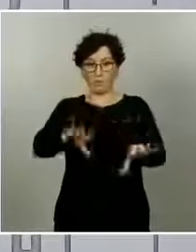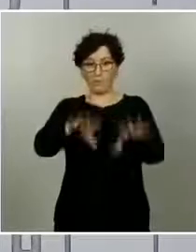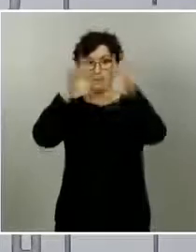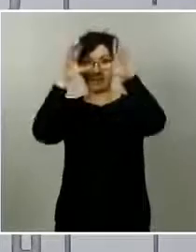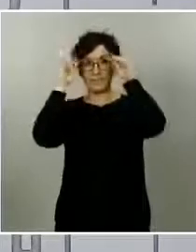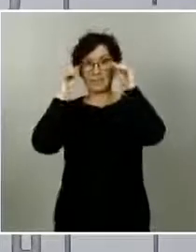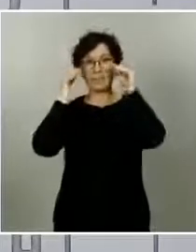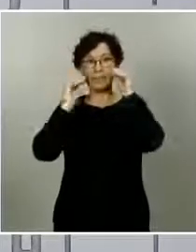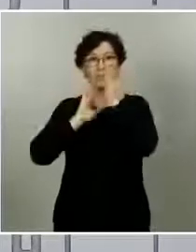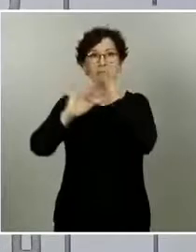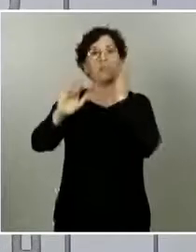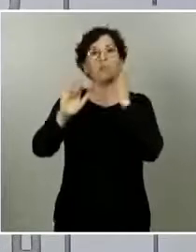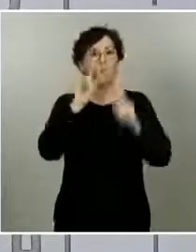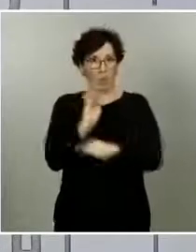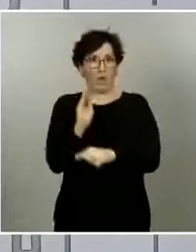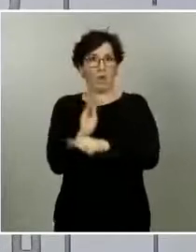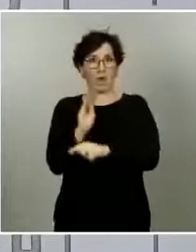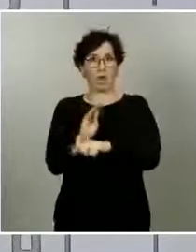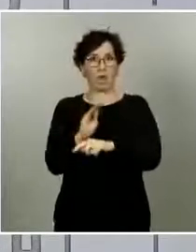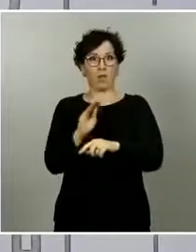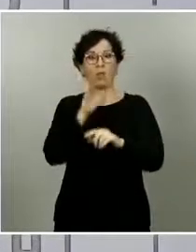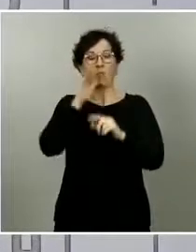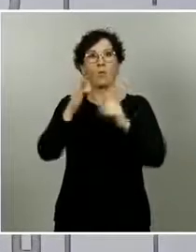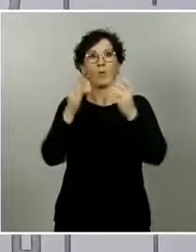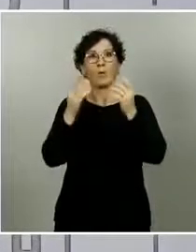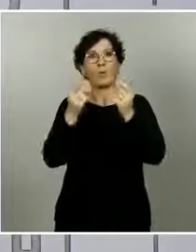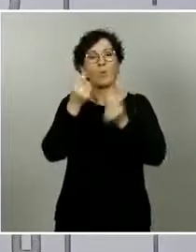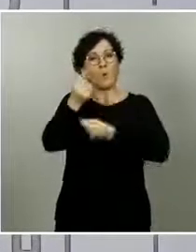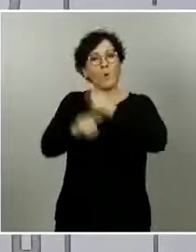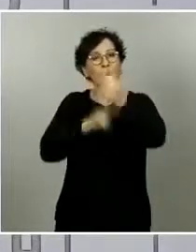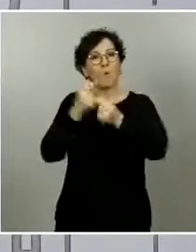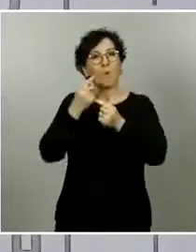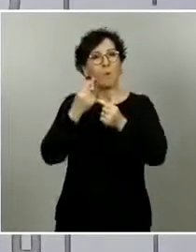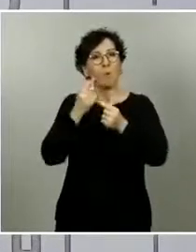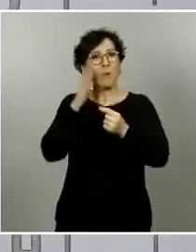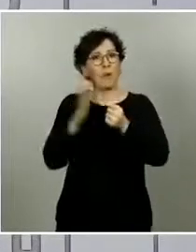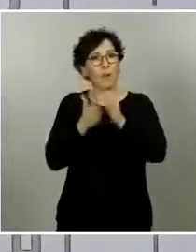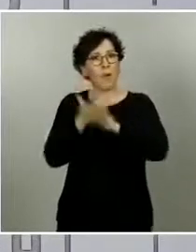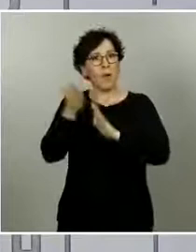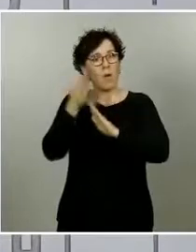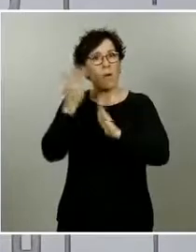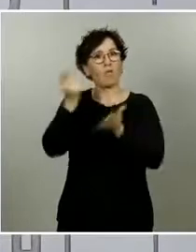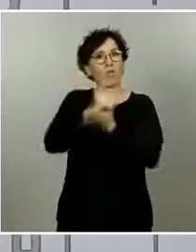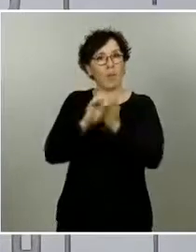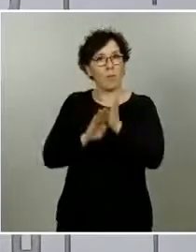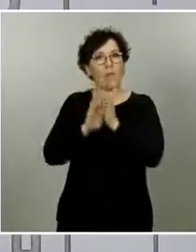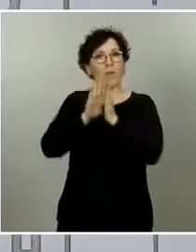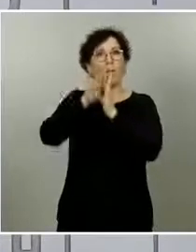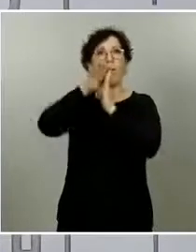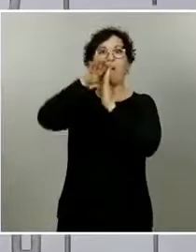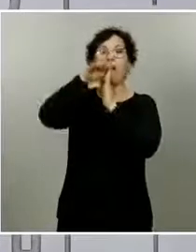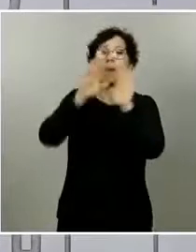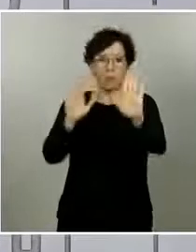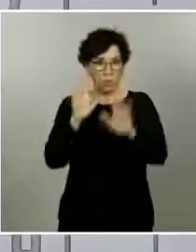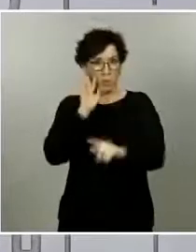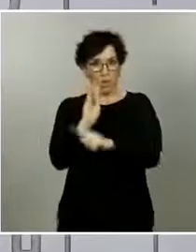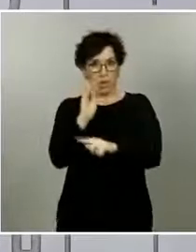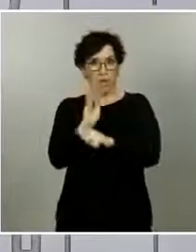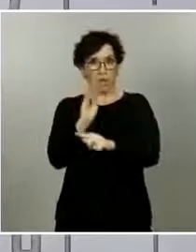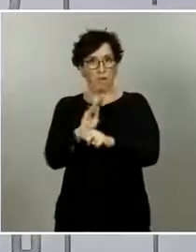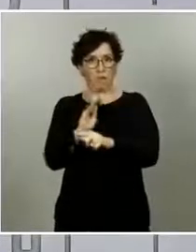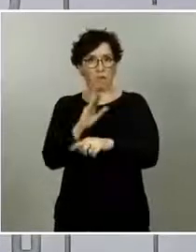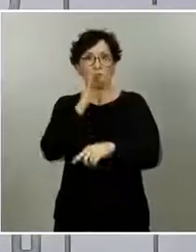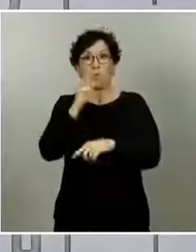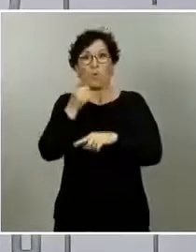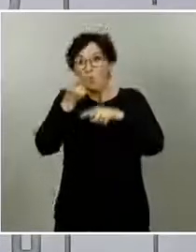Con lo cual, hay que tener mucho cuidado con la interpretación de esta variabilidad, de esta pequeña ondulación hacia arriba que estamos